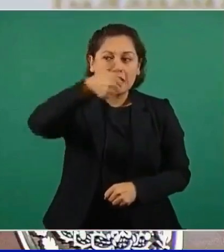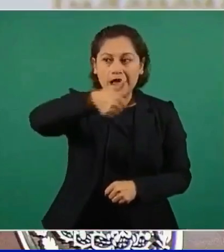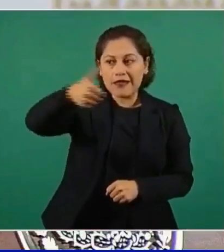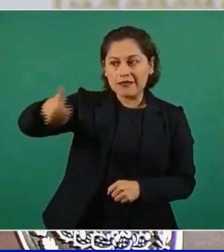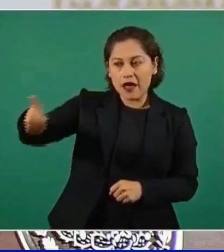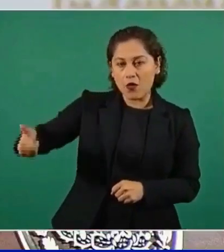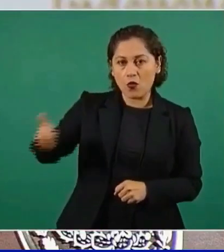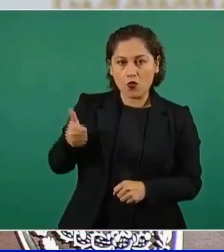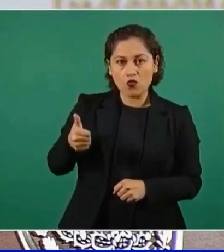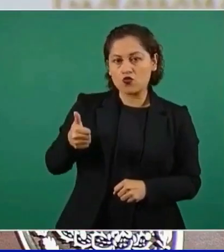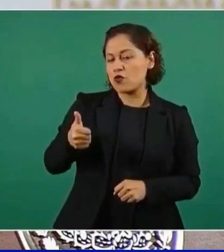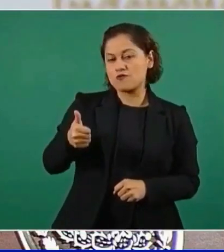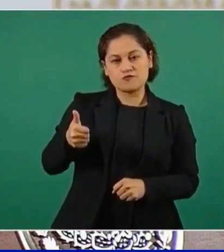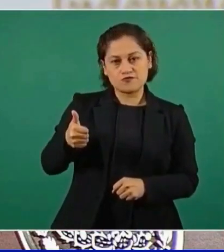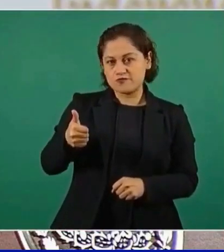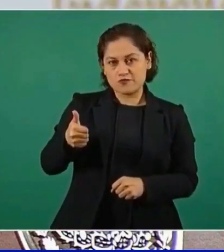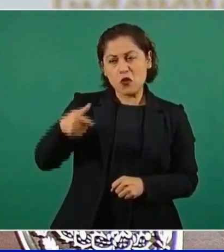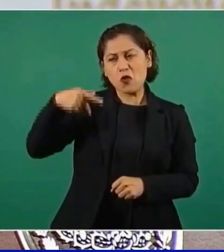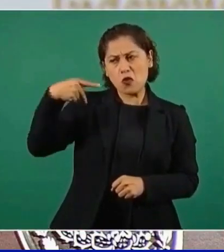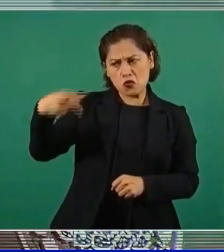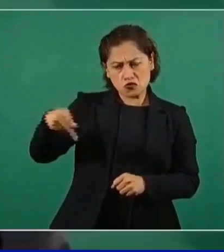por legítimos que sean,